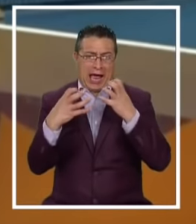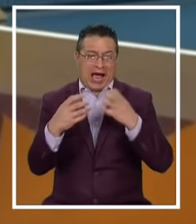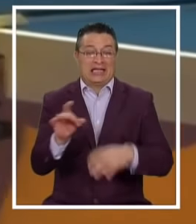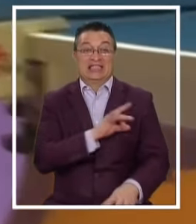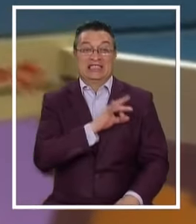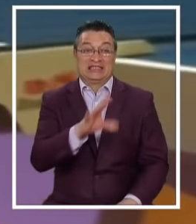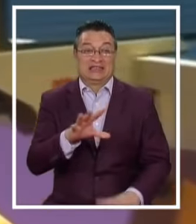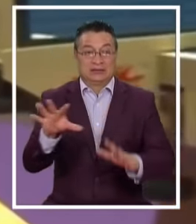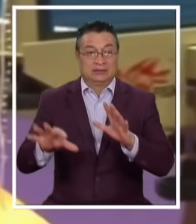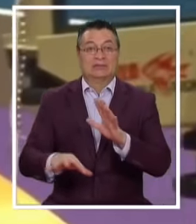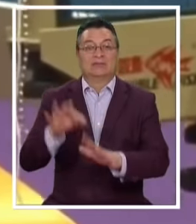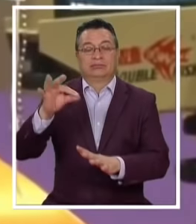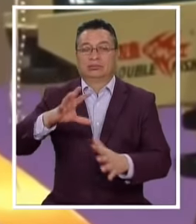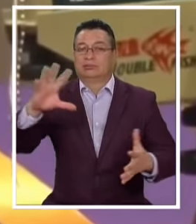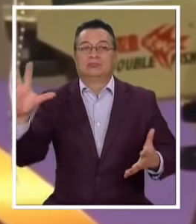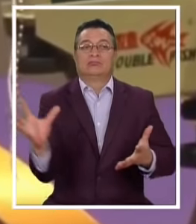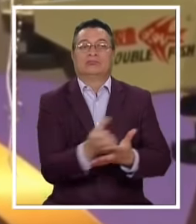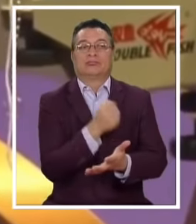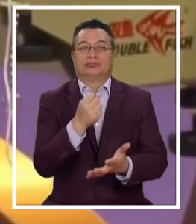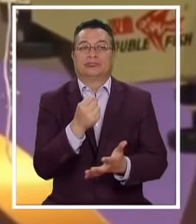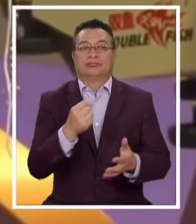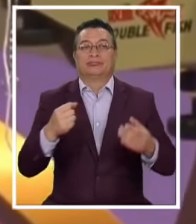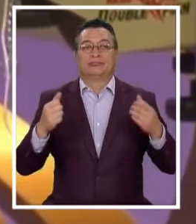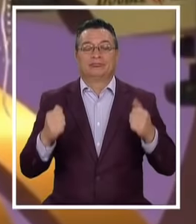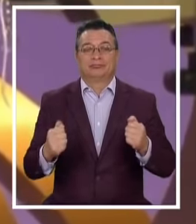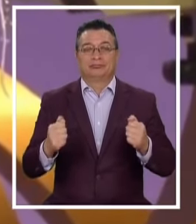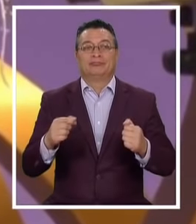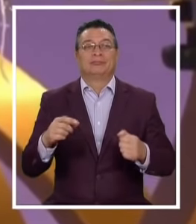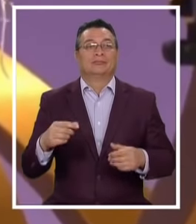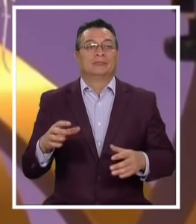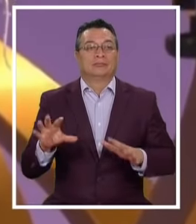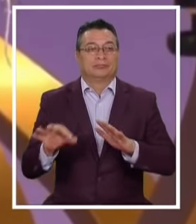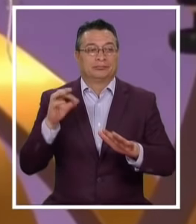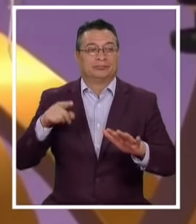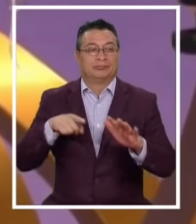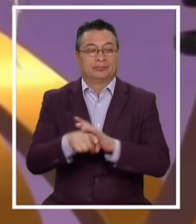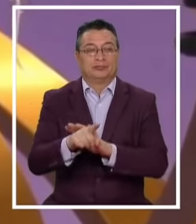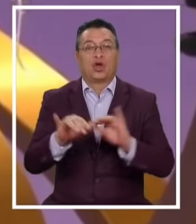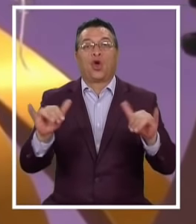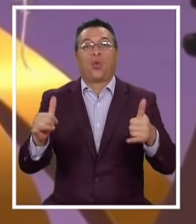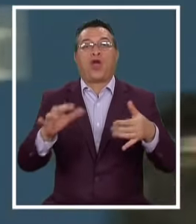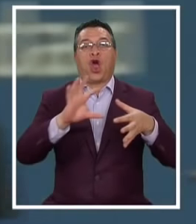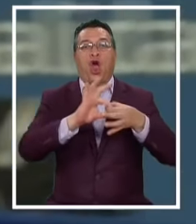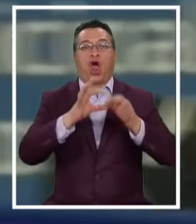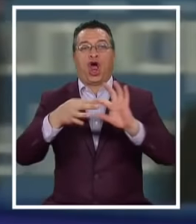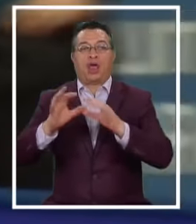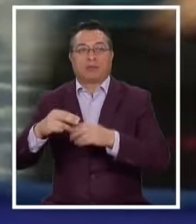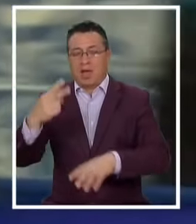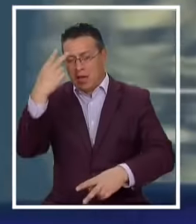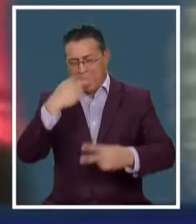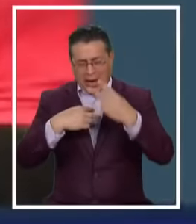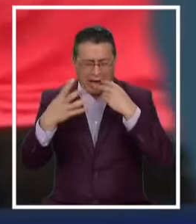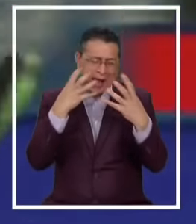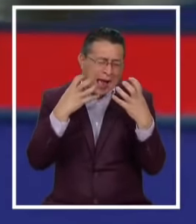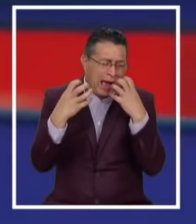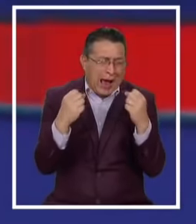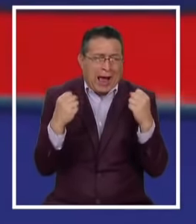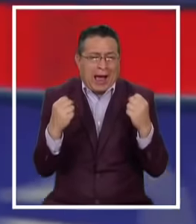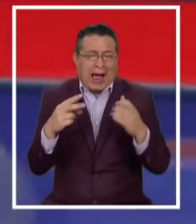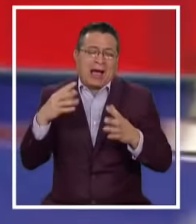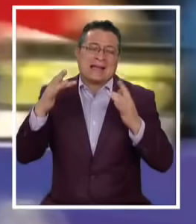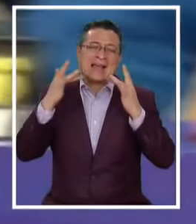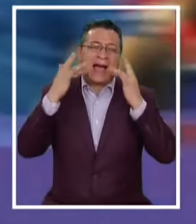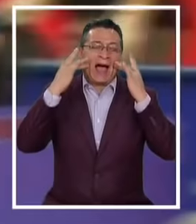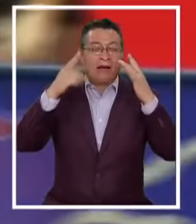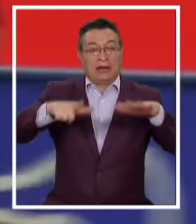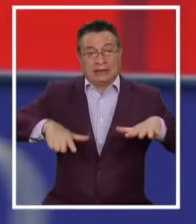Vega La chilena Logra Su lugar En los Juegos Olímpicos Lágrimas Y gritos De alegría Después de